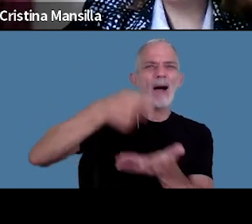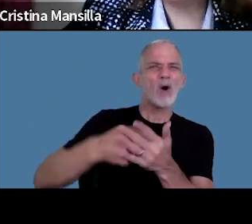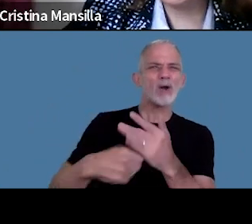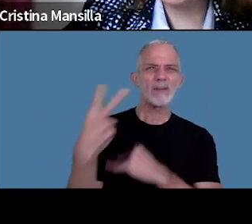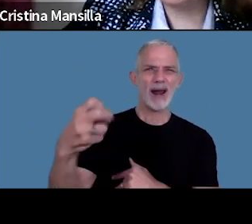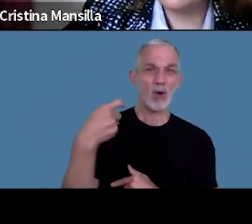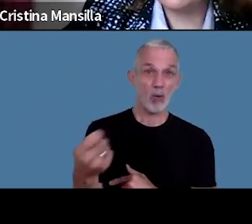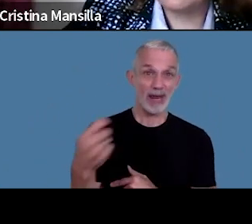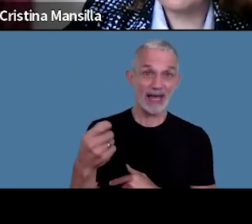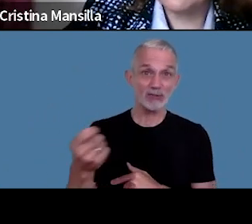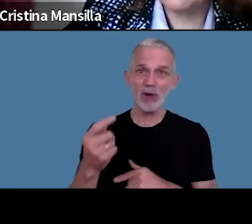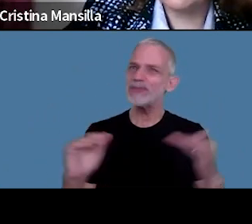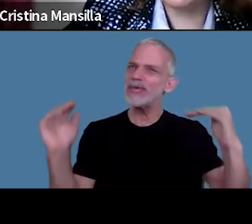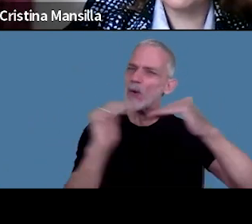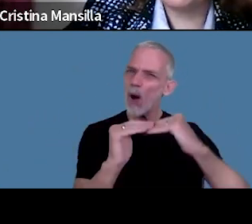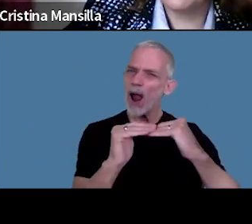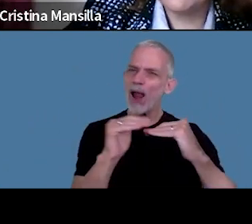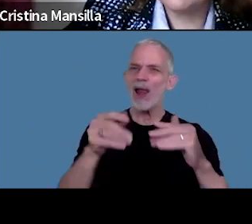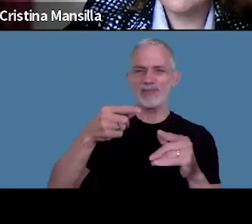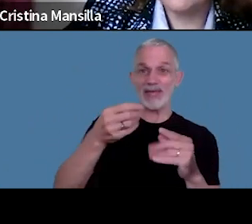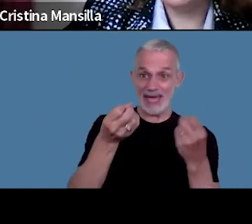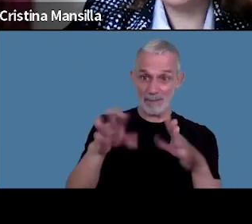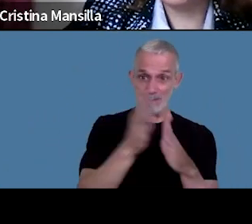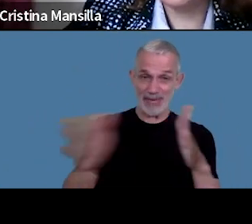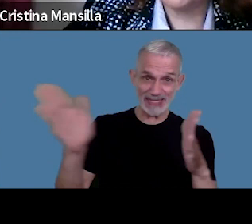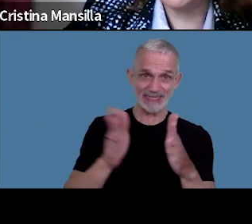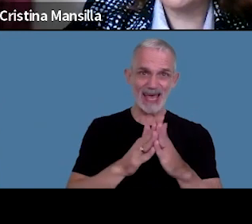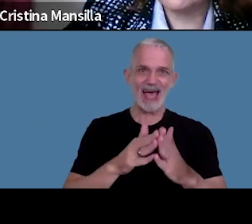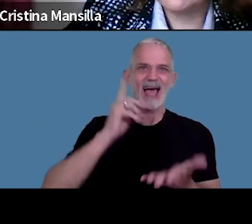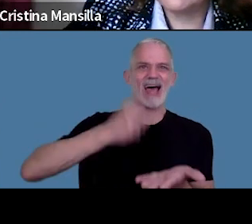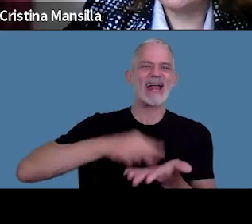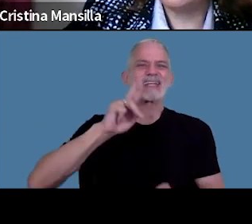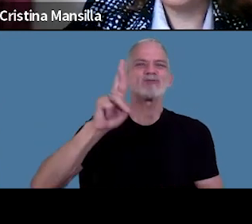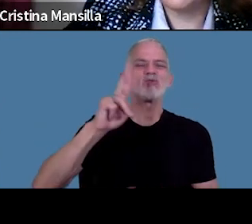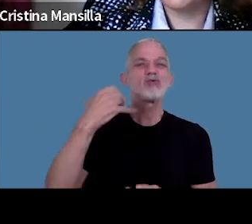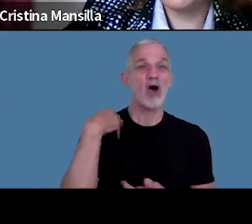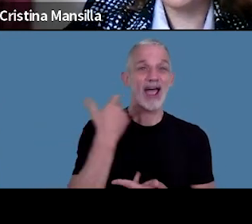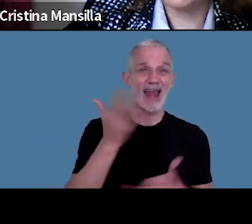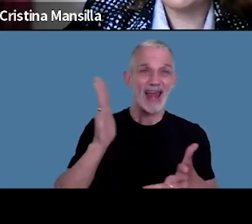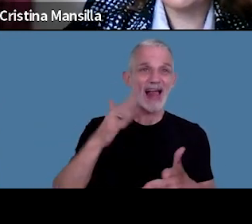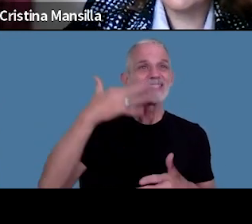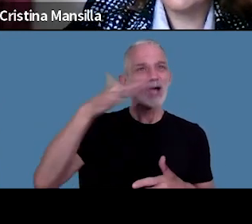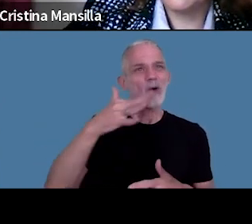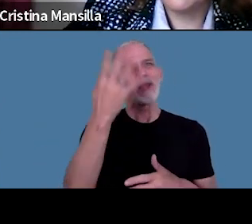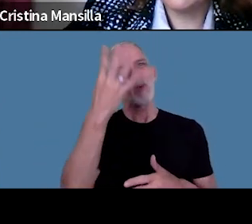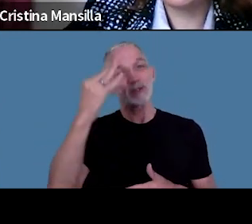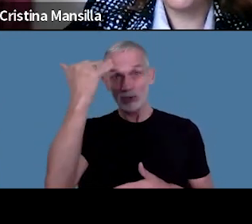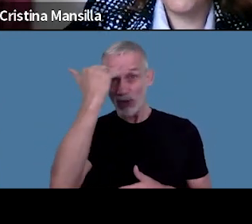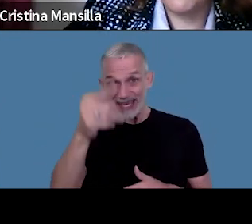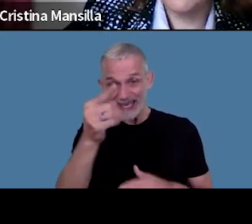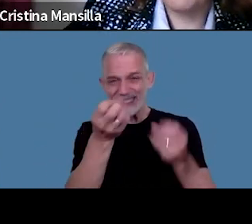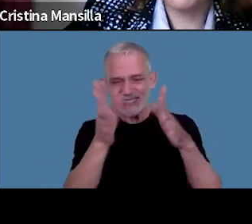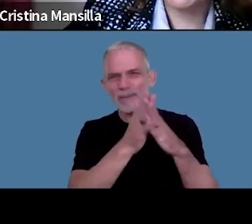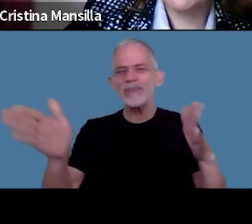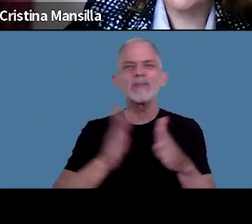será equivalente a partir de la entrada en vigencia de esta resolución general 5.415 al